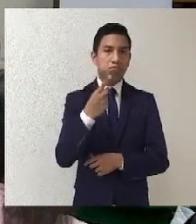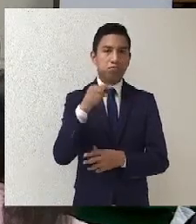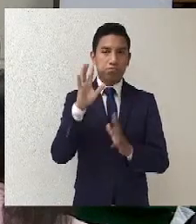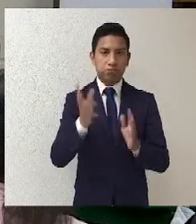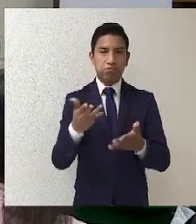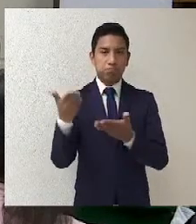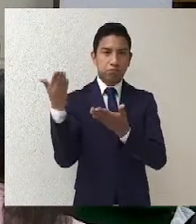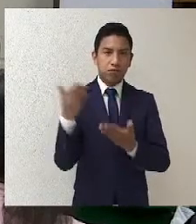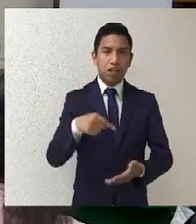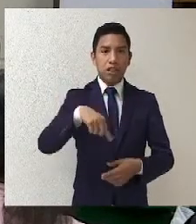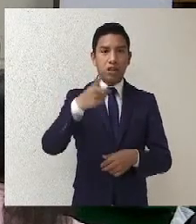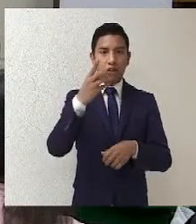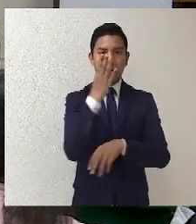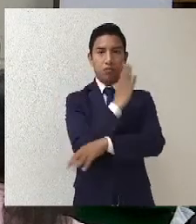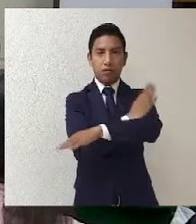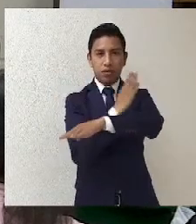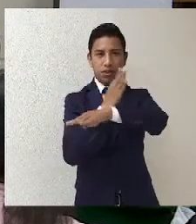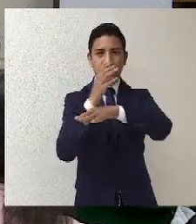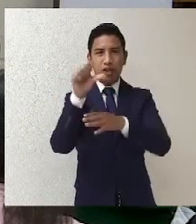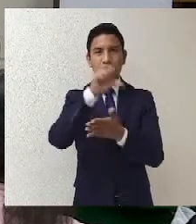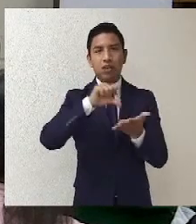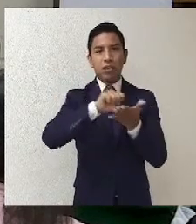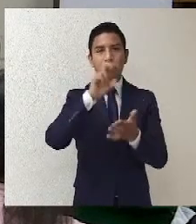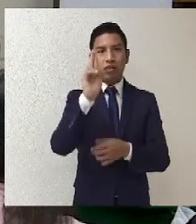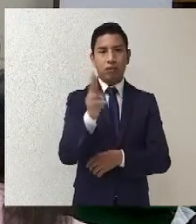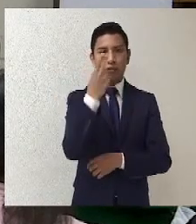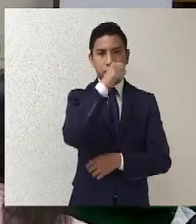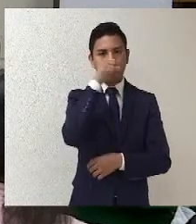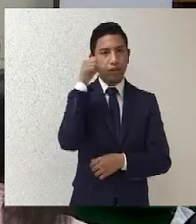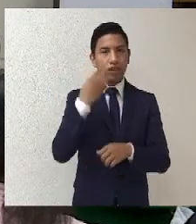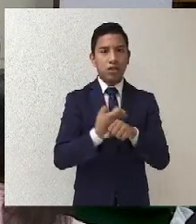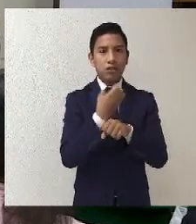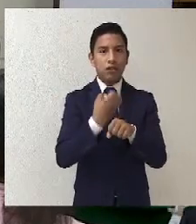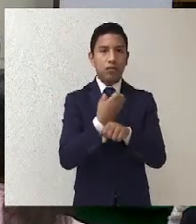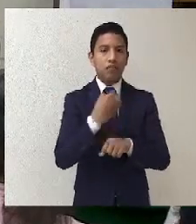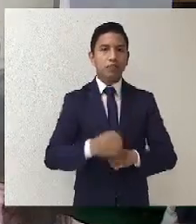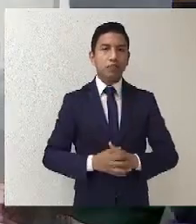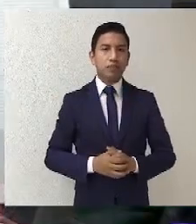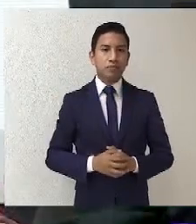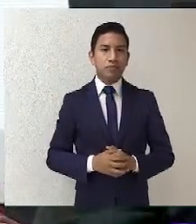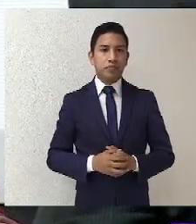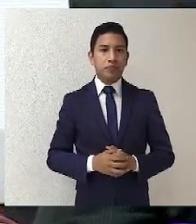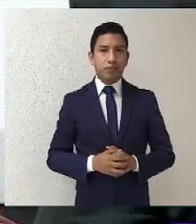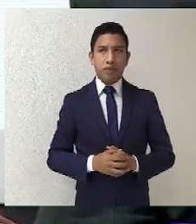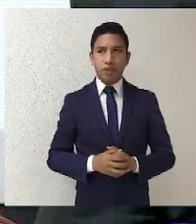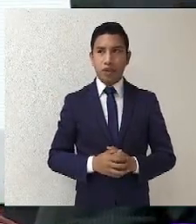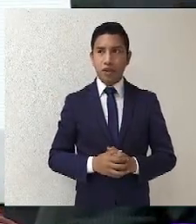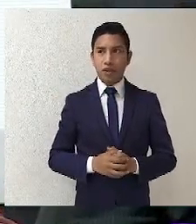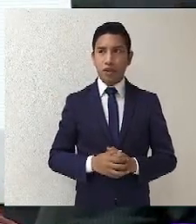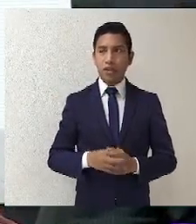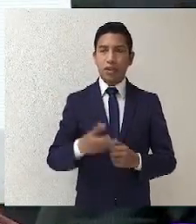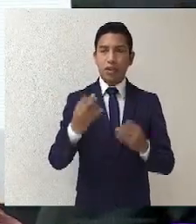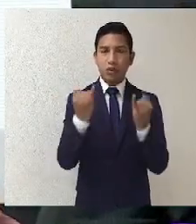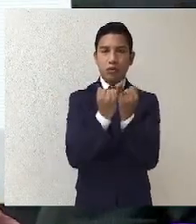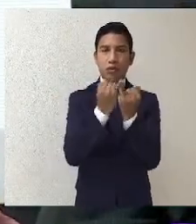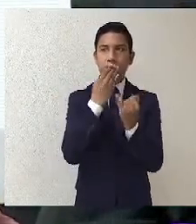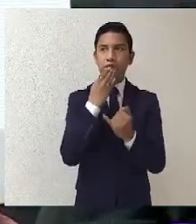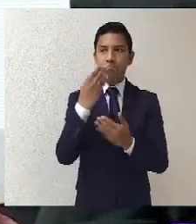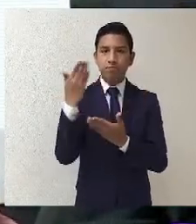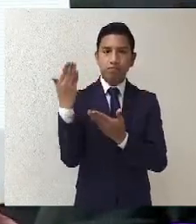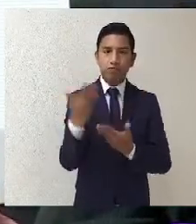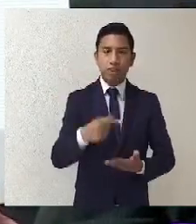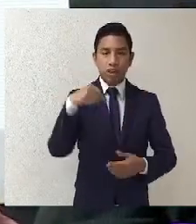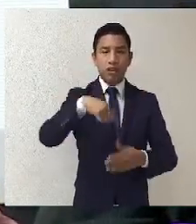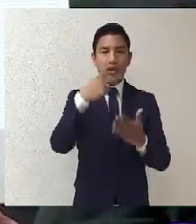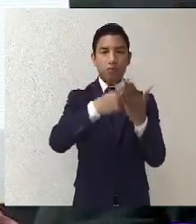auditorio de la Biblioteca Central de la Universidad Juárez del Estado y darles la bienvenida a este